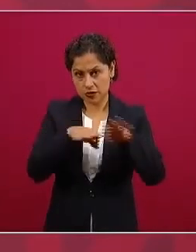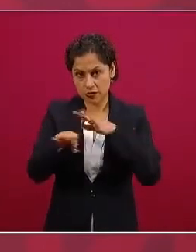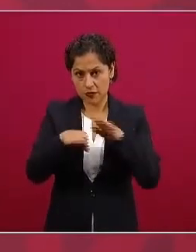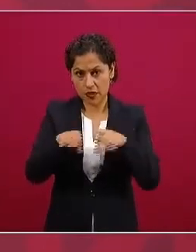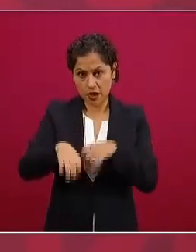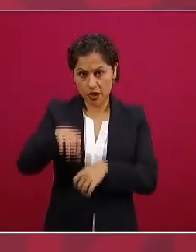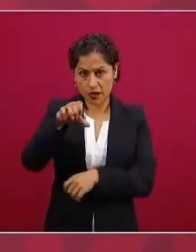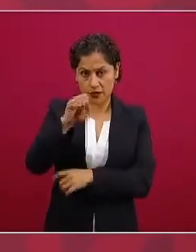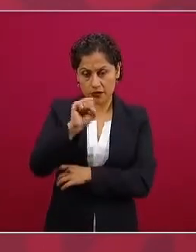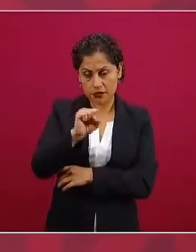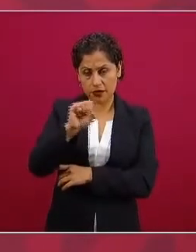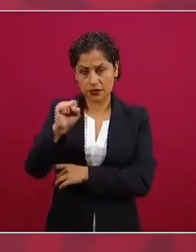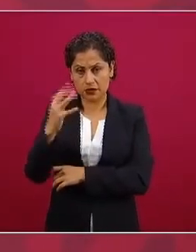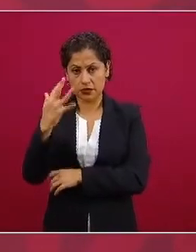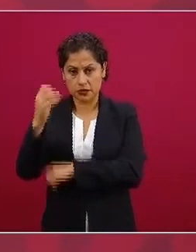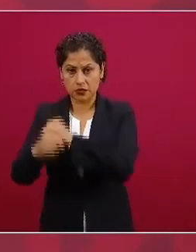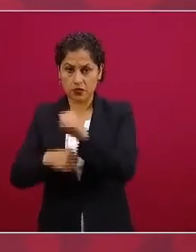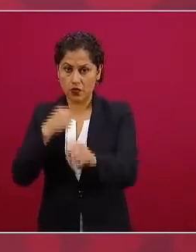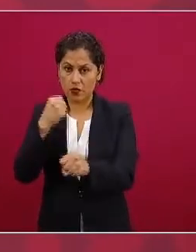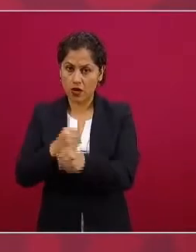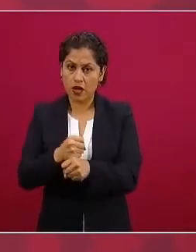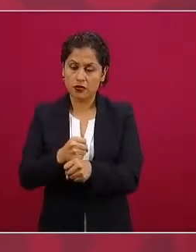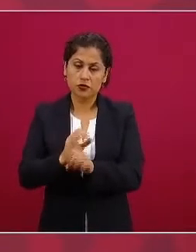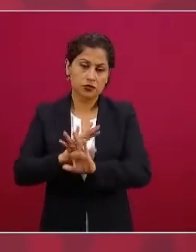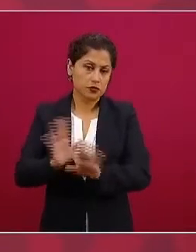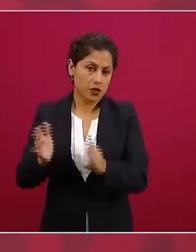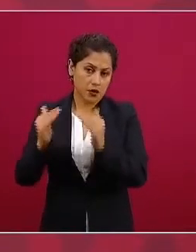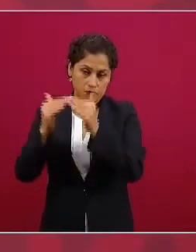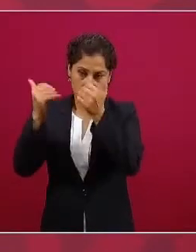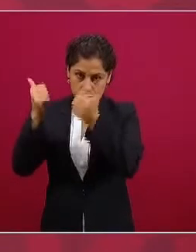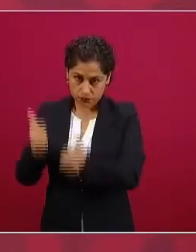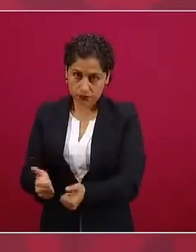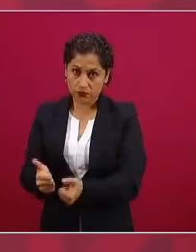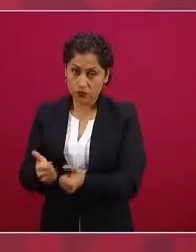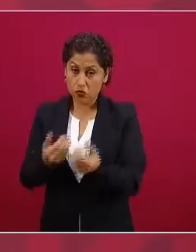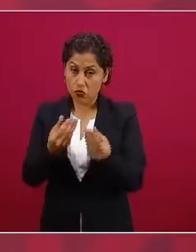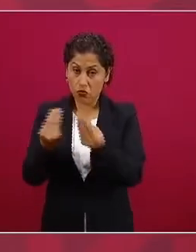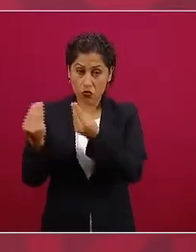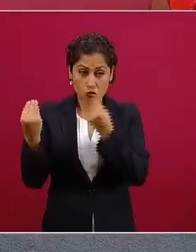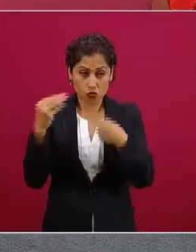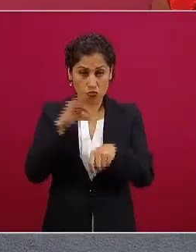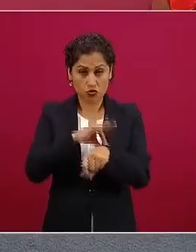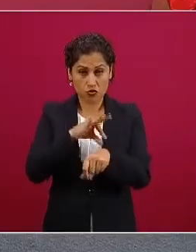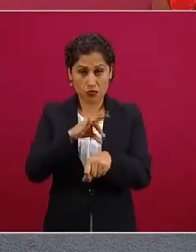se nos fueron muchos médicos especialistas